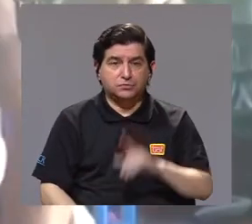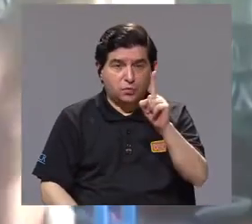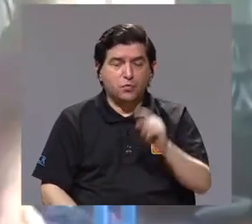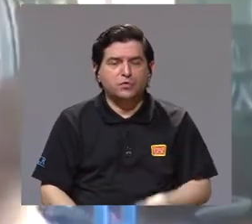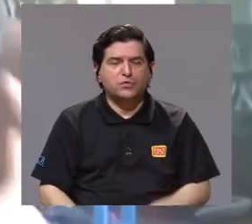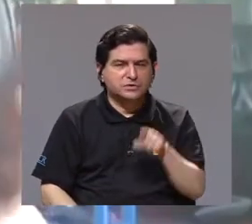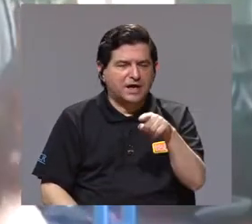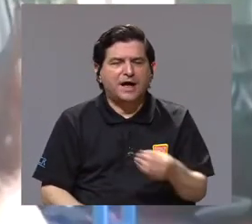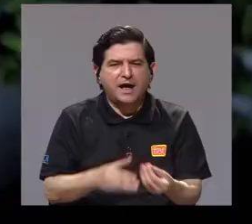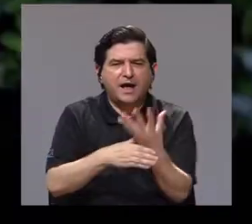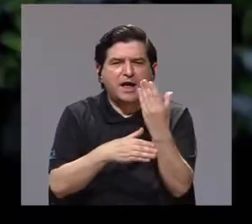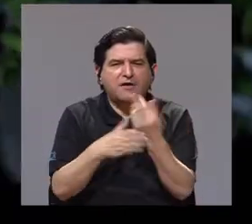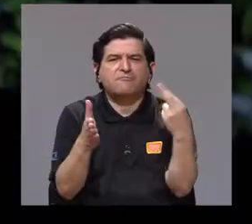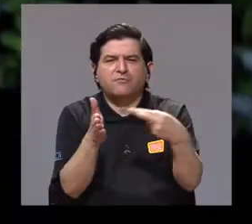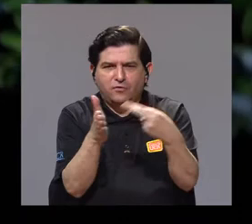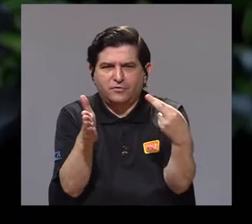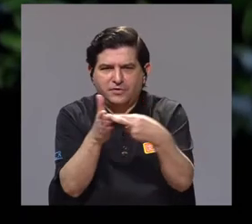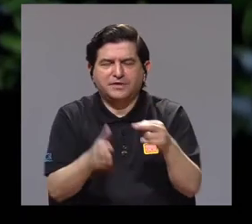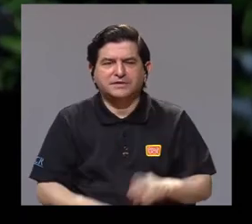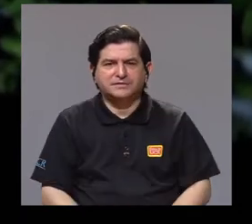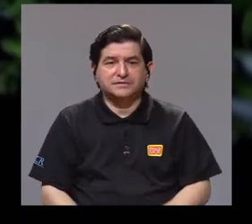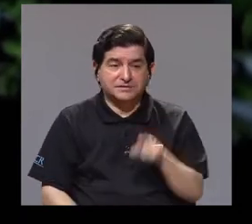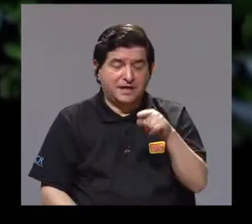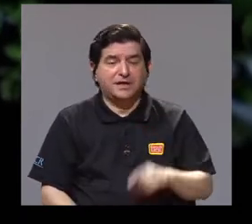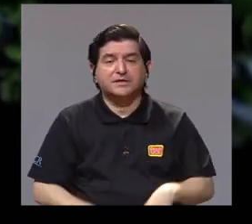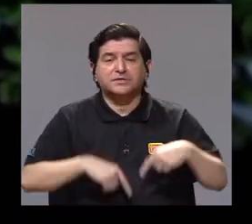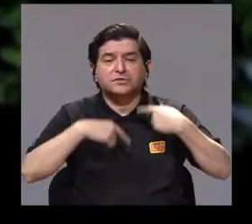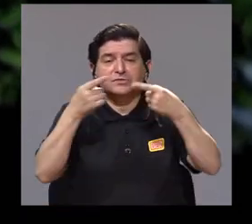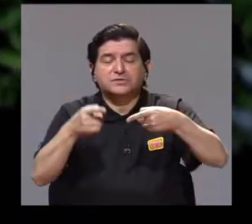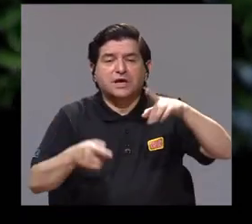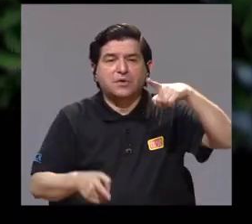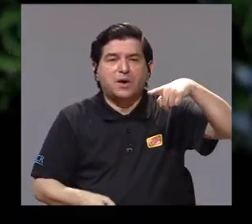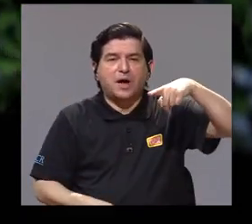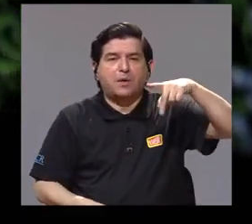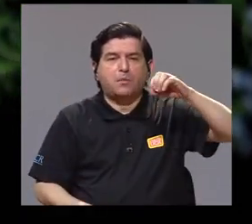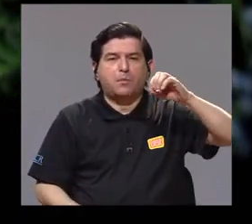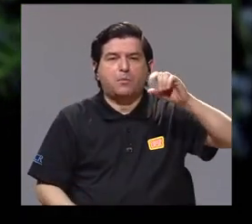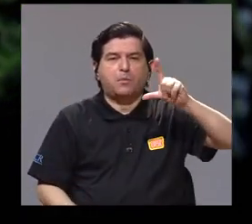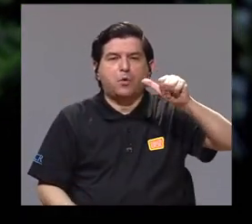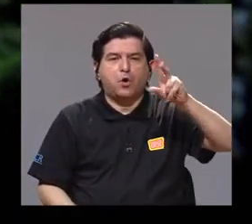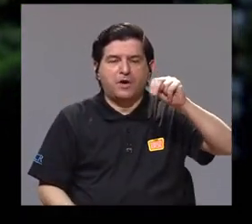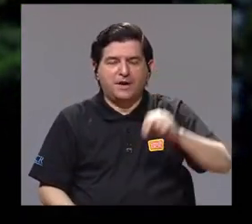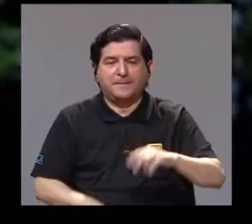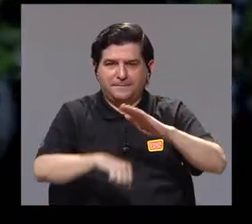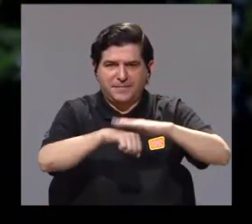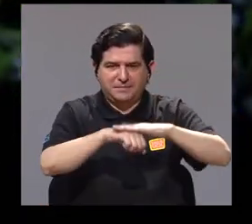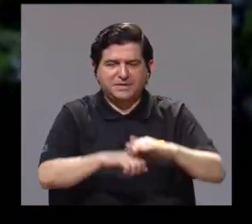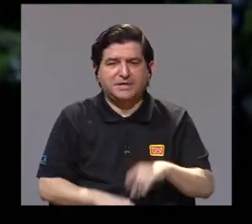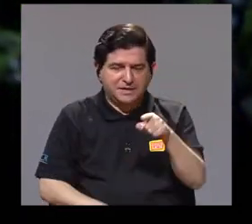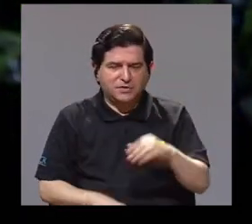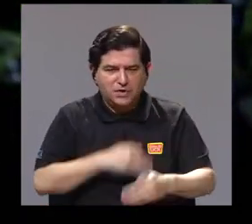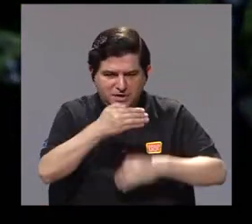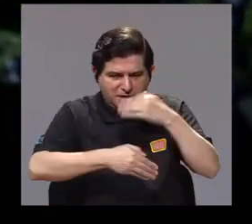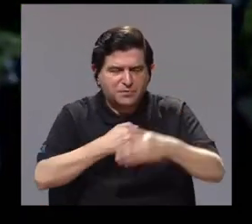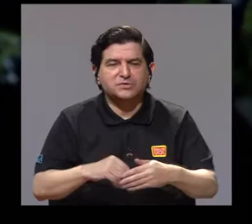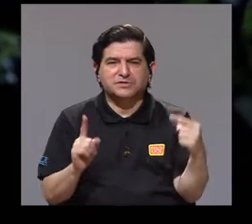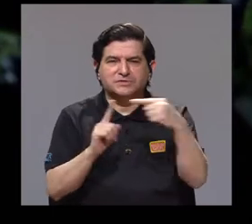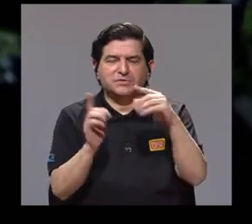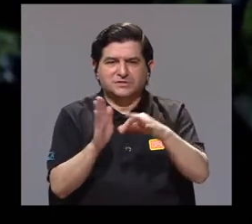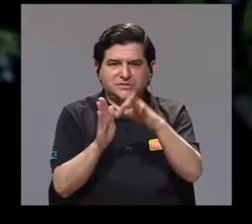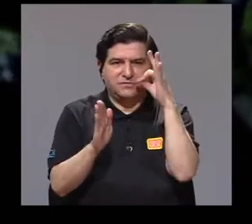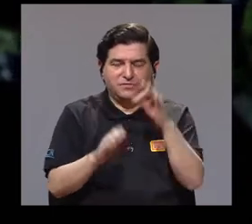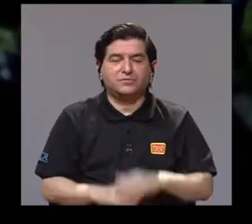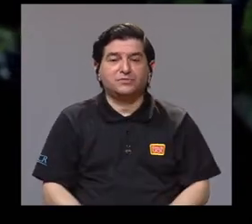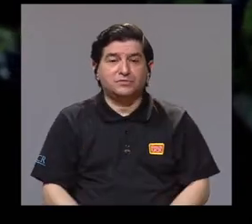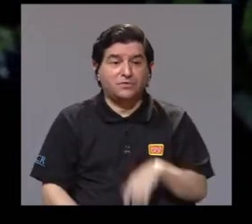Unos polinizan las flores, son los encargados de llevar el polen al lugar correcto y que esa flor se convierta en fruto, y muchas de esas